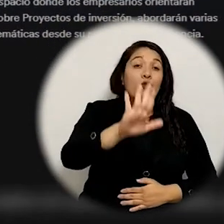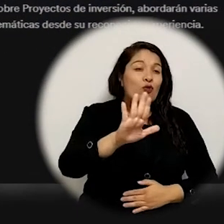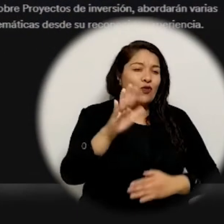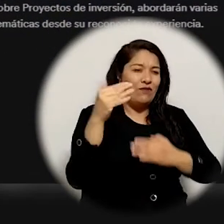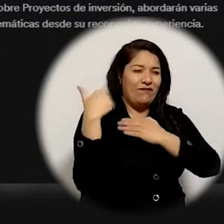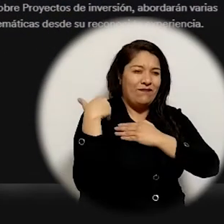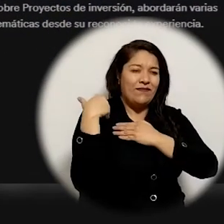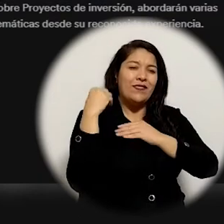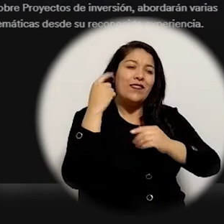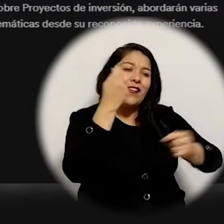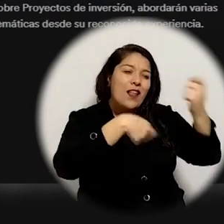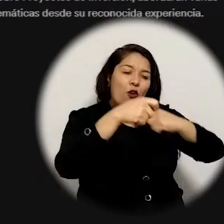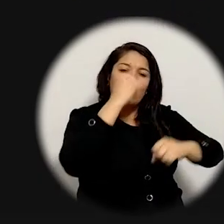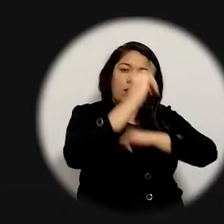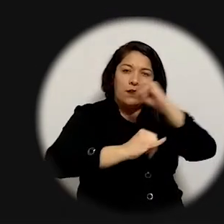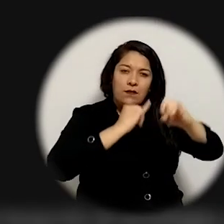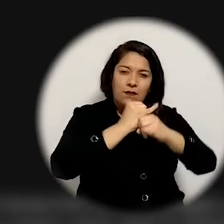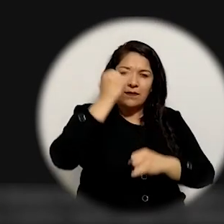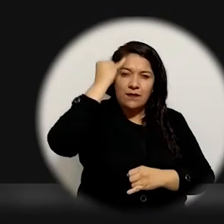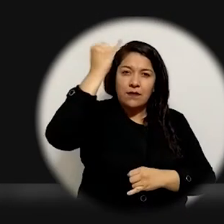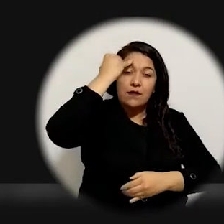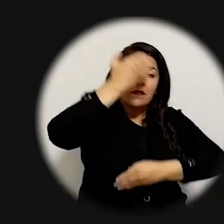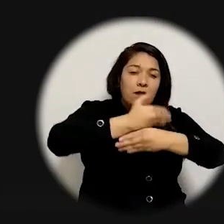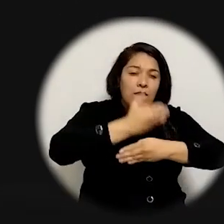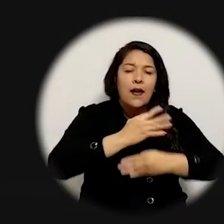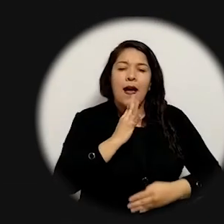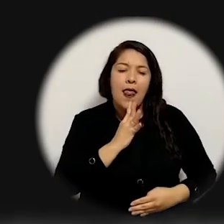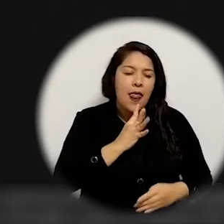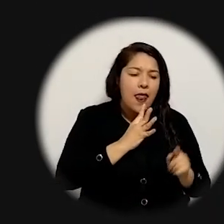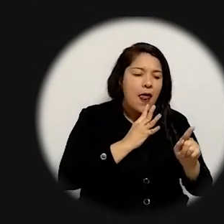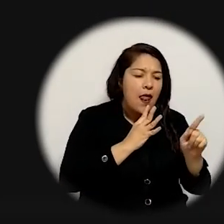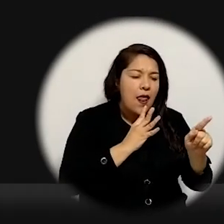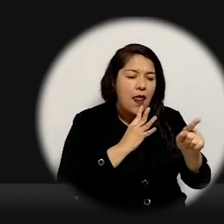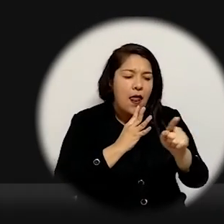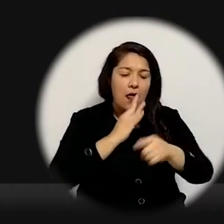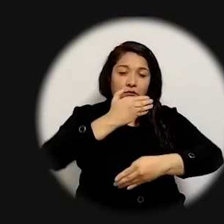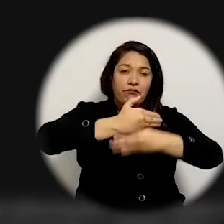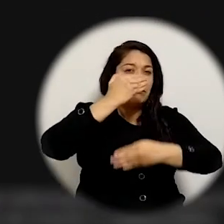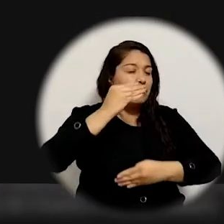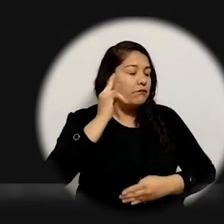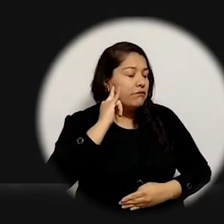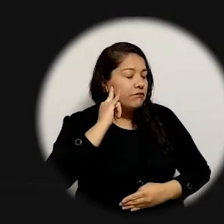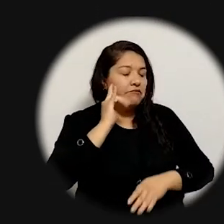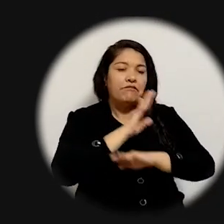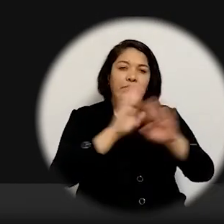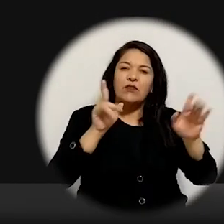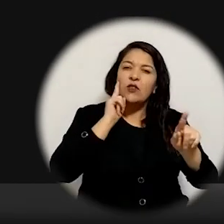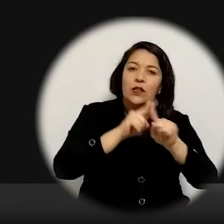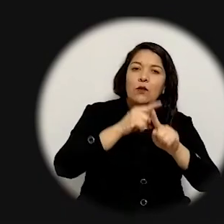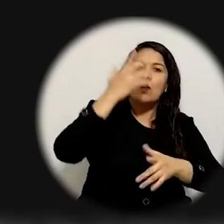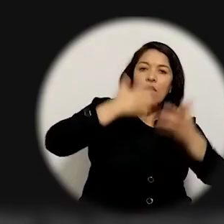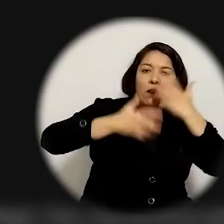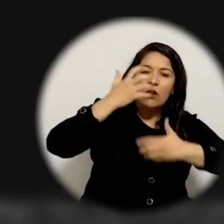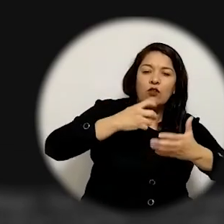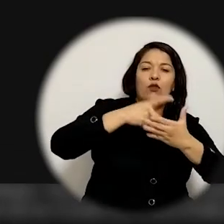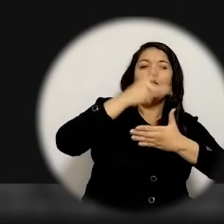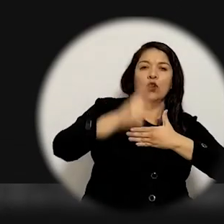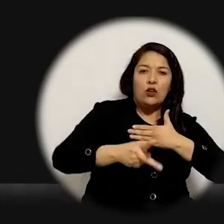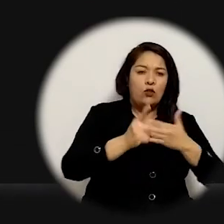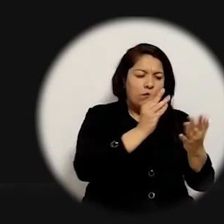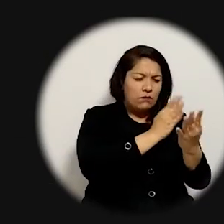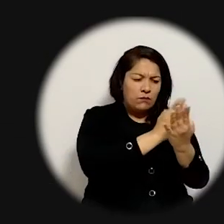del programa de negocios internacionales ha creado una serie de podcasts para desarrollar su asignatura formulación y evaluación de